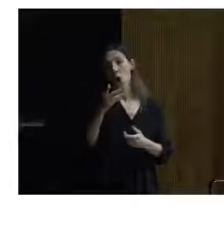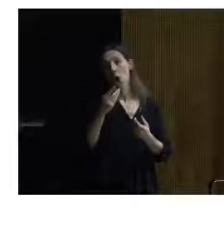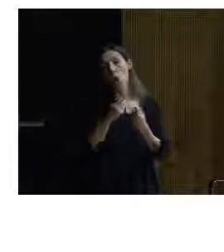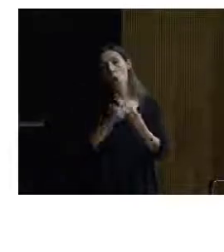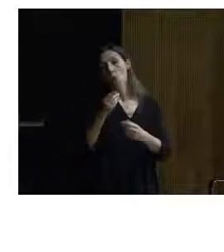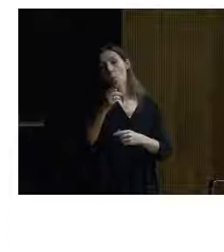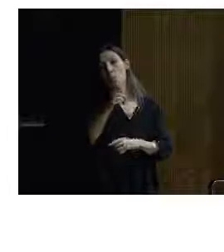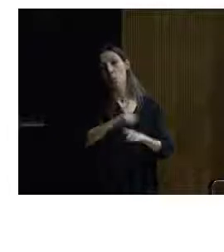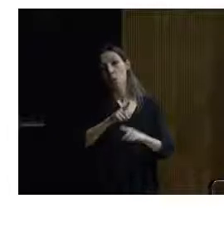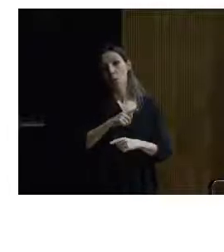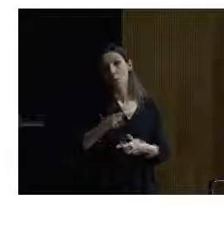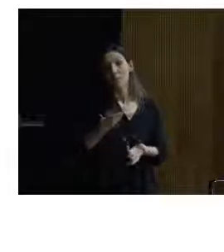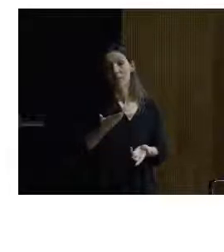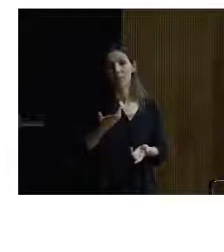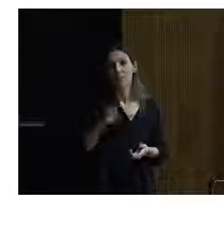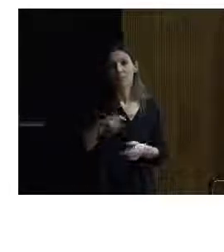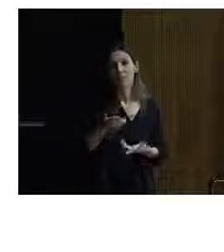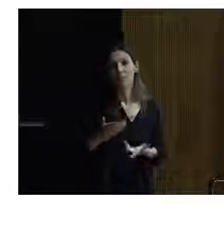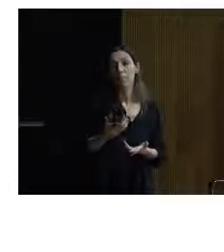mismo un día que me hice daño en la rodilla.